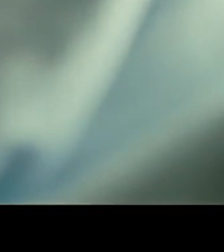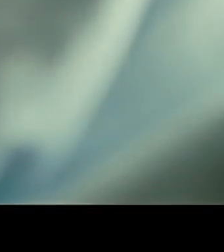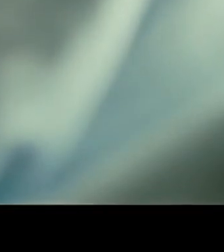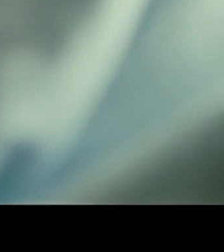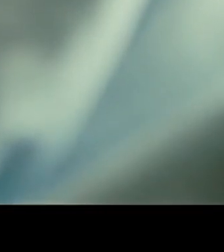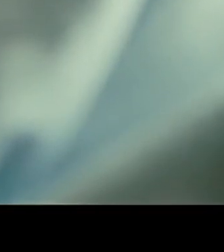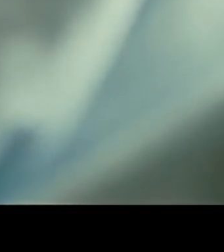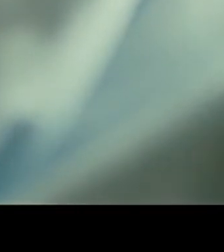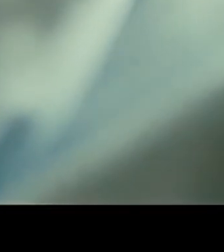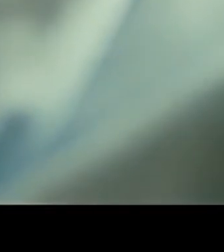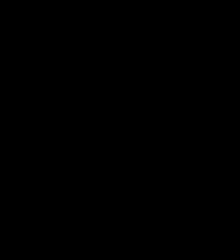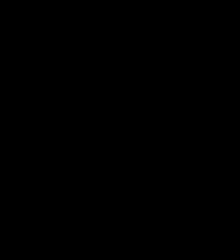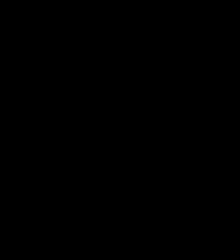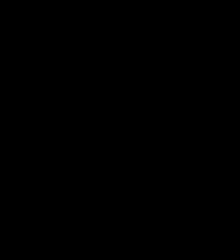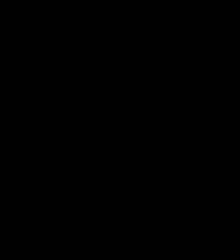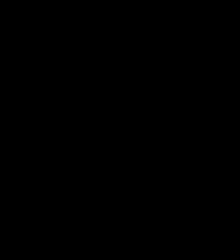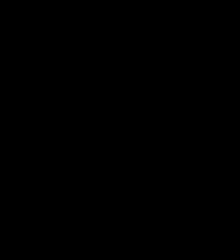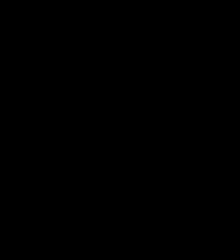Welcome to the actual life.